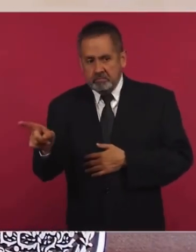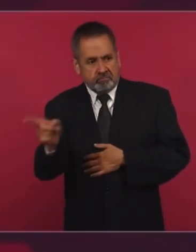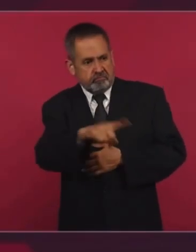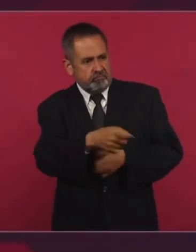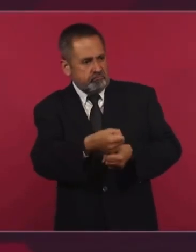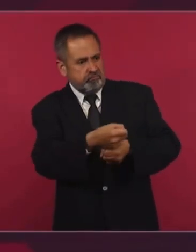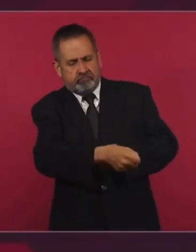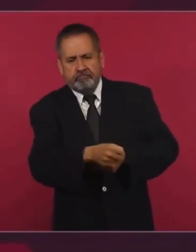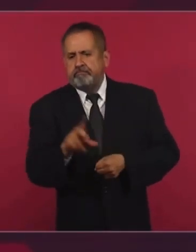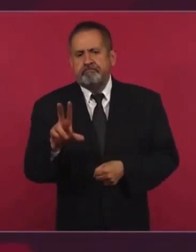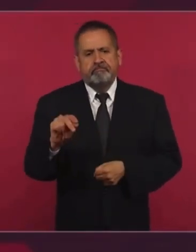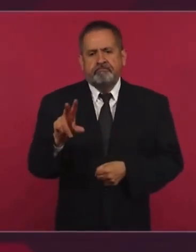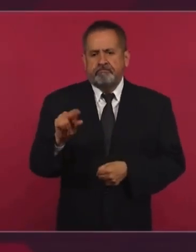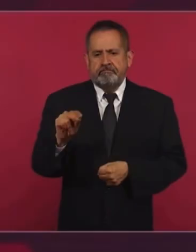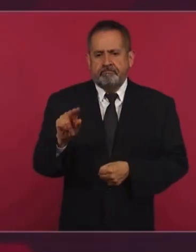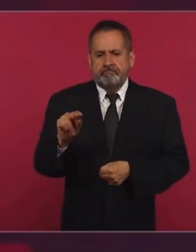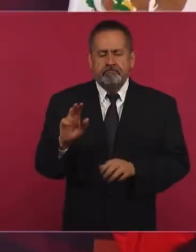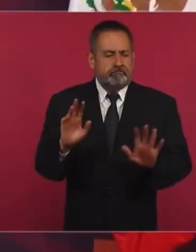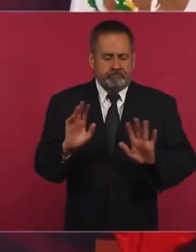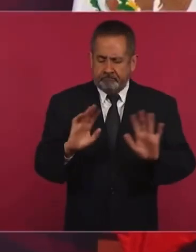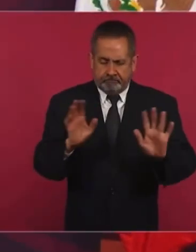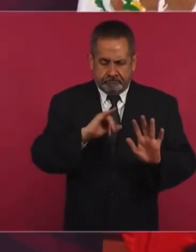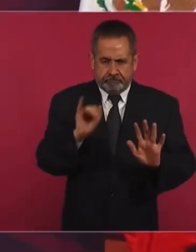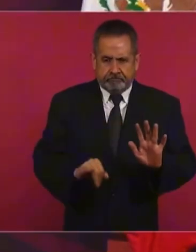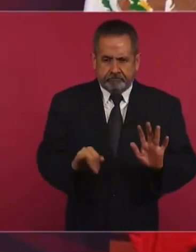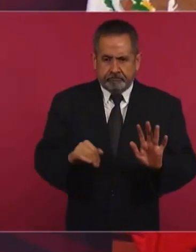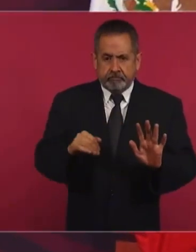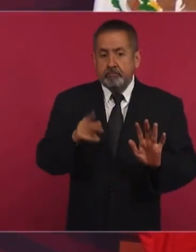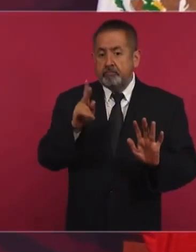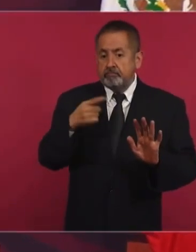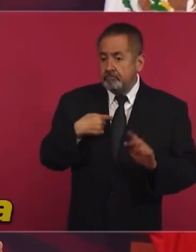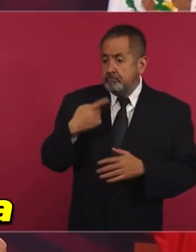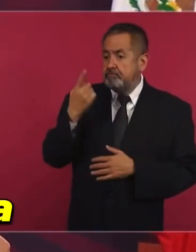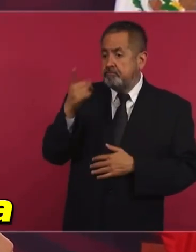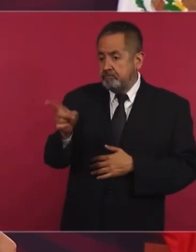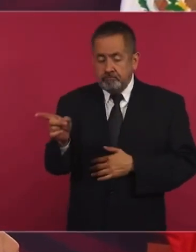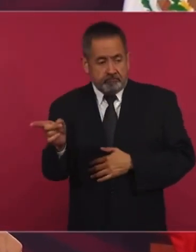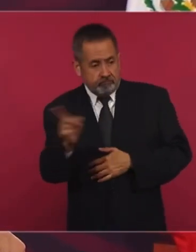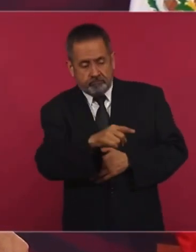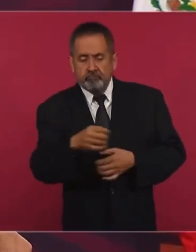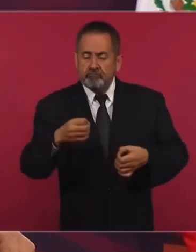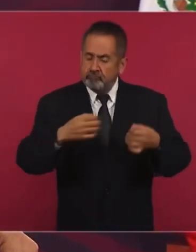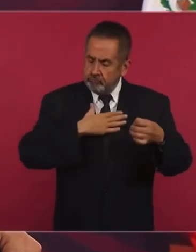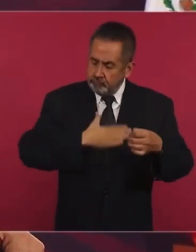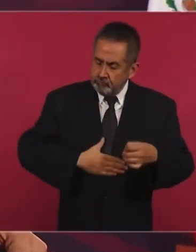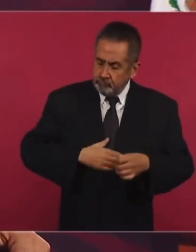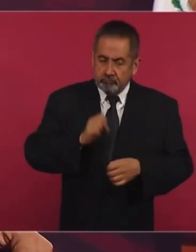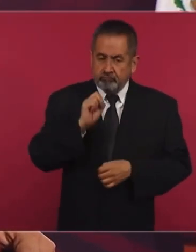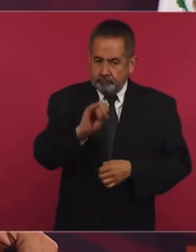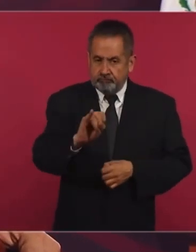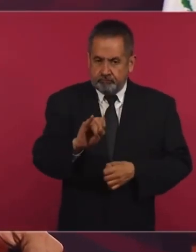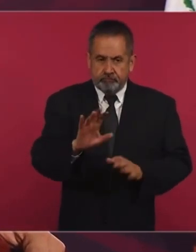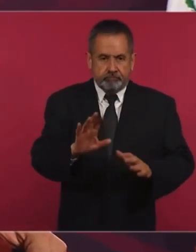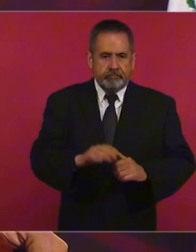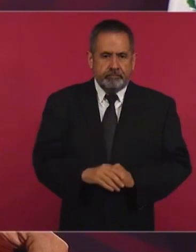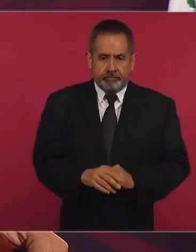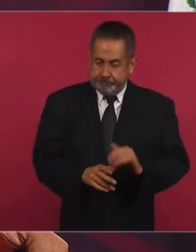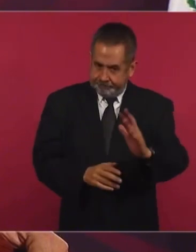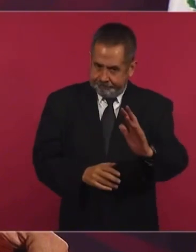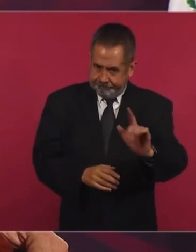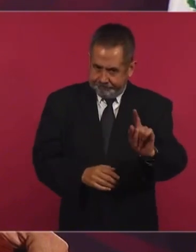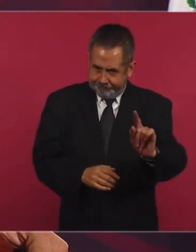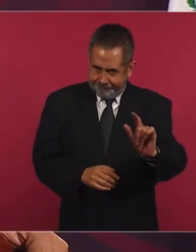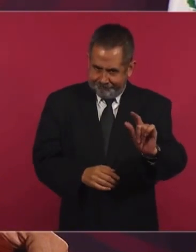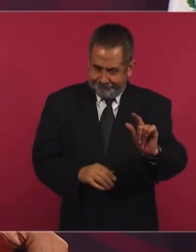doy órdenes para que se haga realidad la justicia. Espérame, porque es